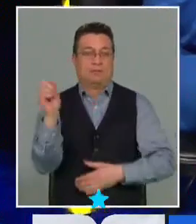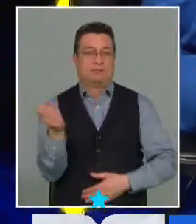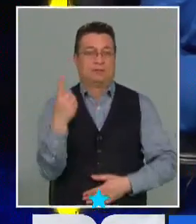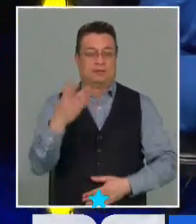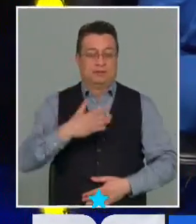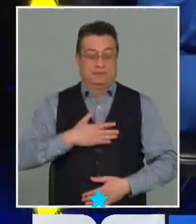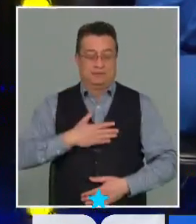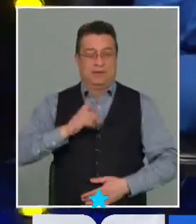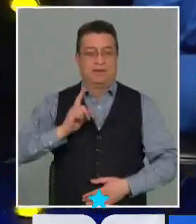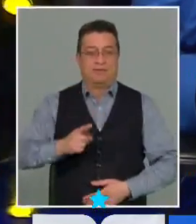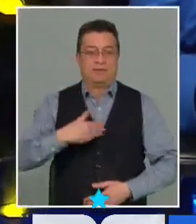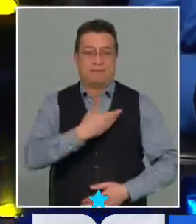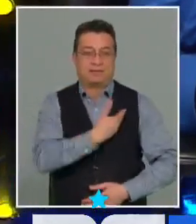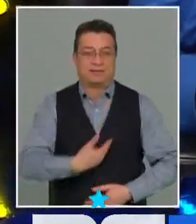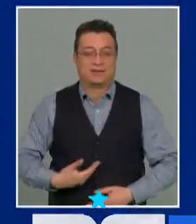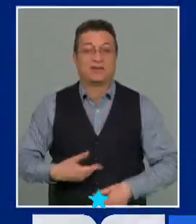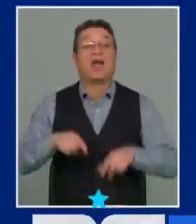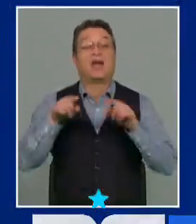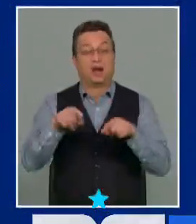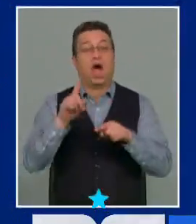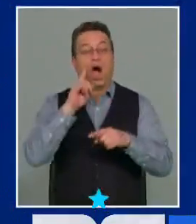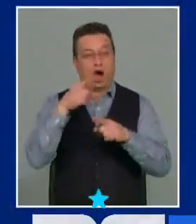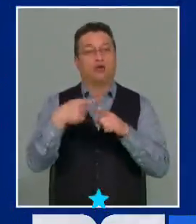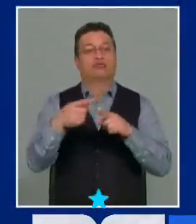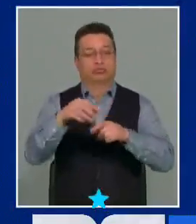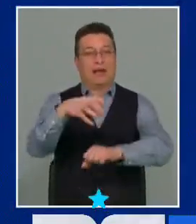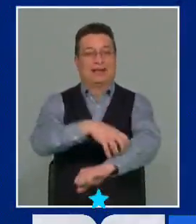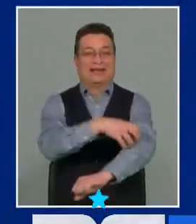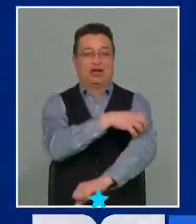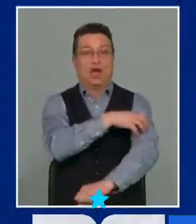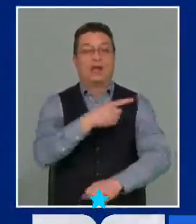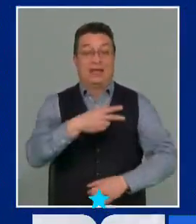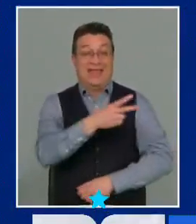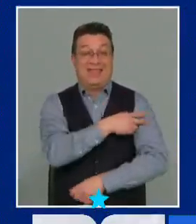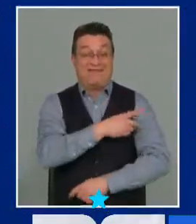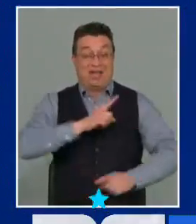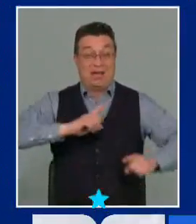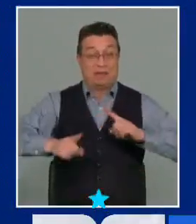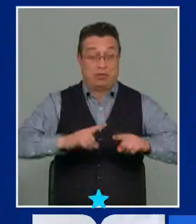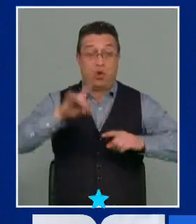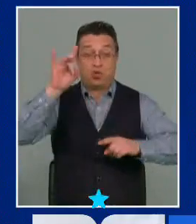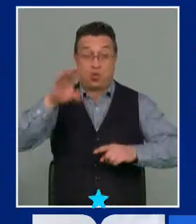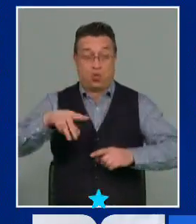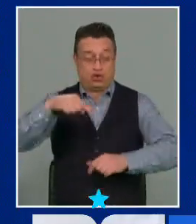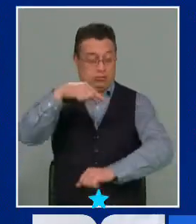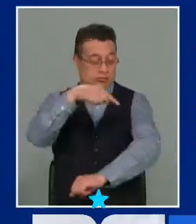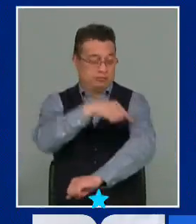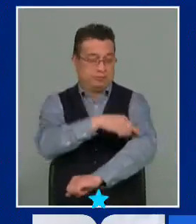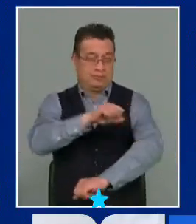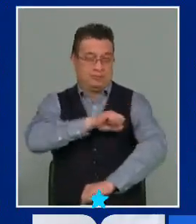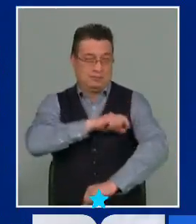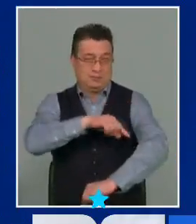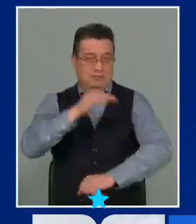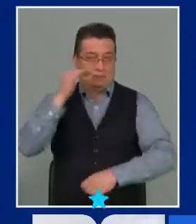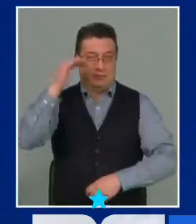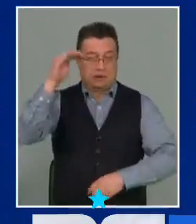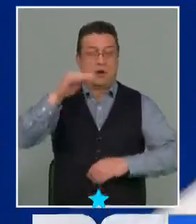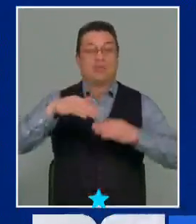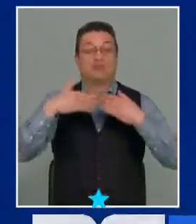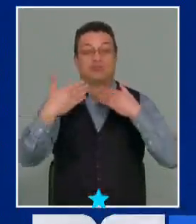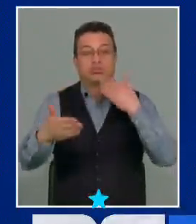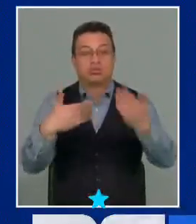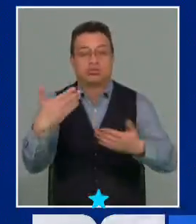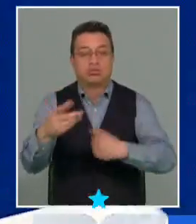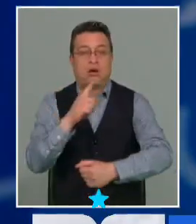cuando hablamos recién de Estado regional, hay muchas atribuciones que hoy día, Jefe de la Administración, único, centralizado, y eso se empieza a distribuir este poder a través de la